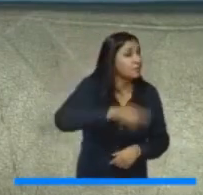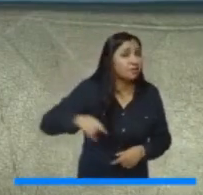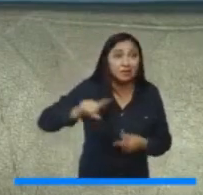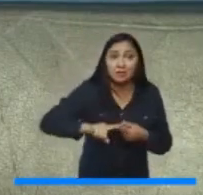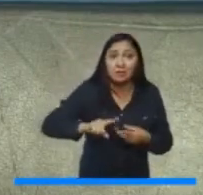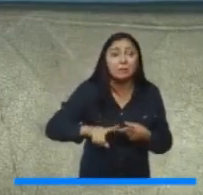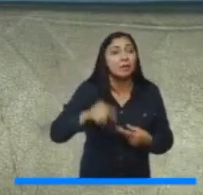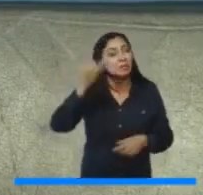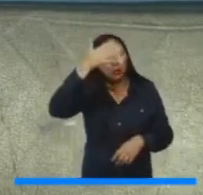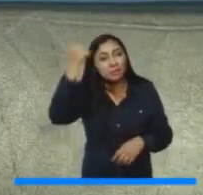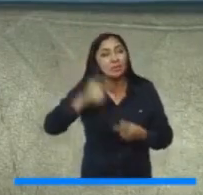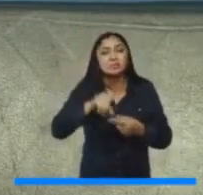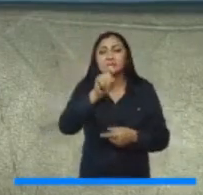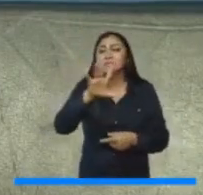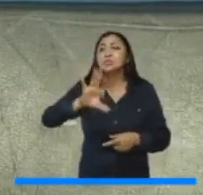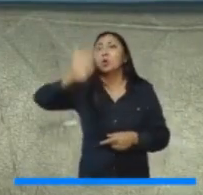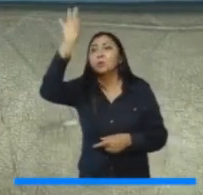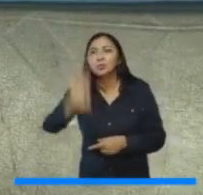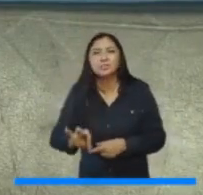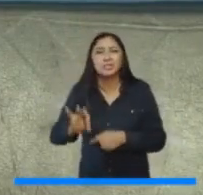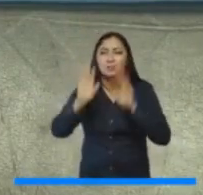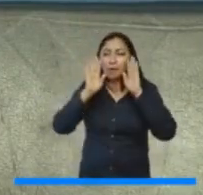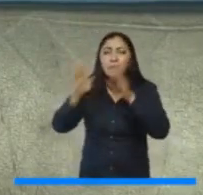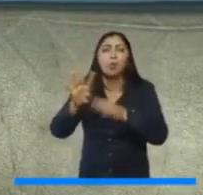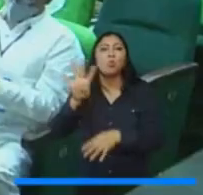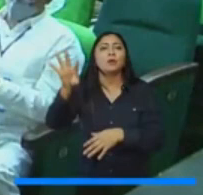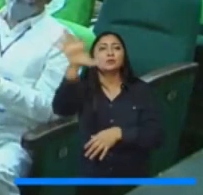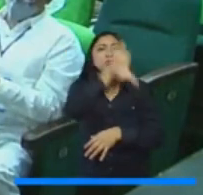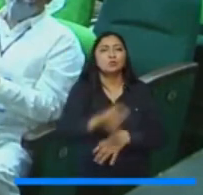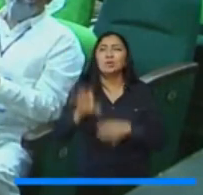de la oferta educativa de este país está concentrada en cuatro ciudades del país.